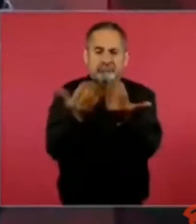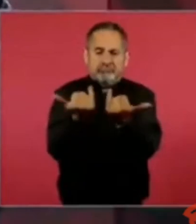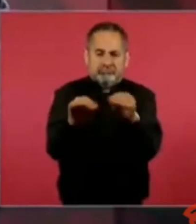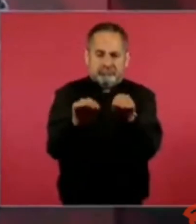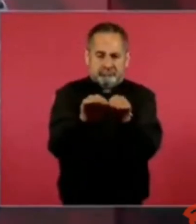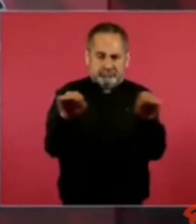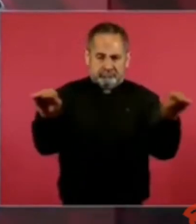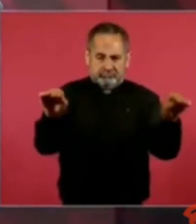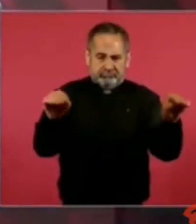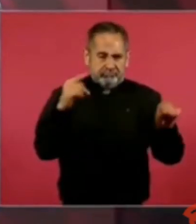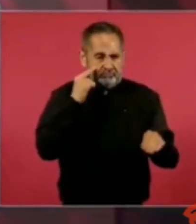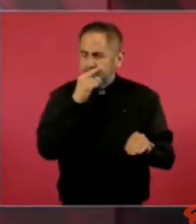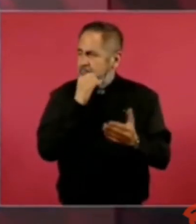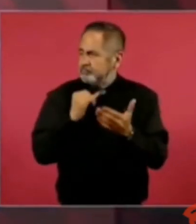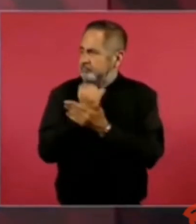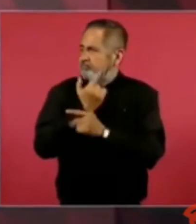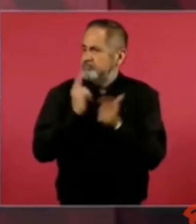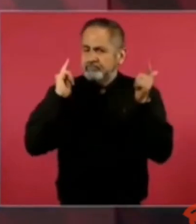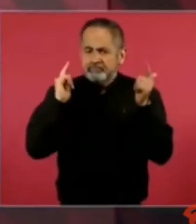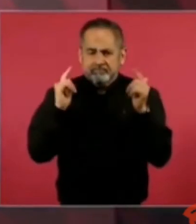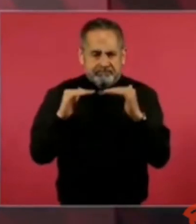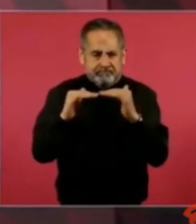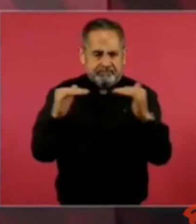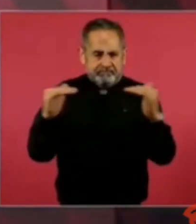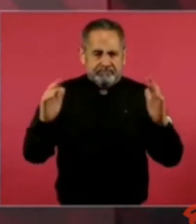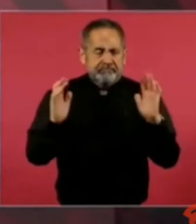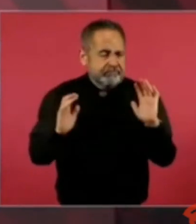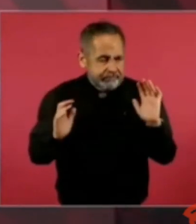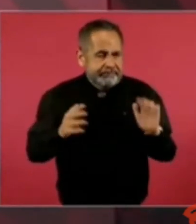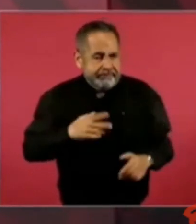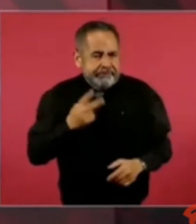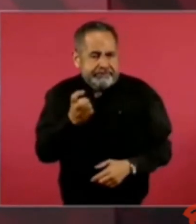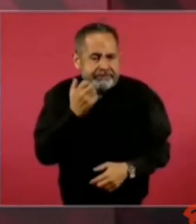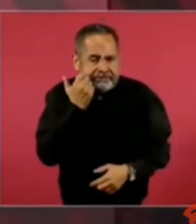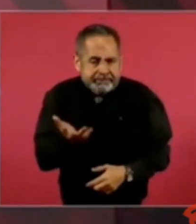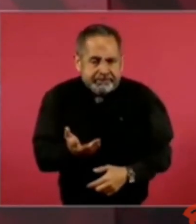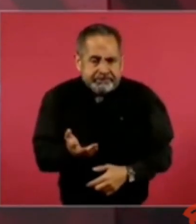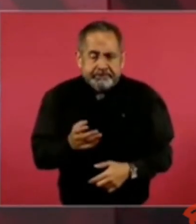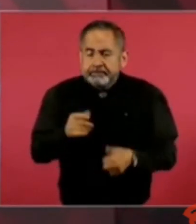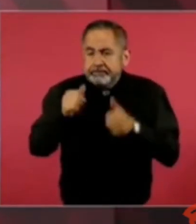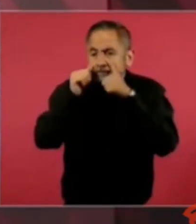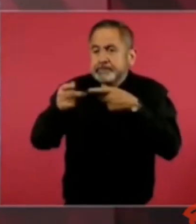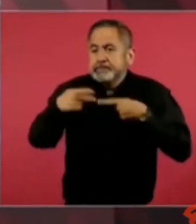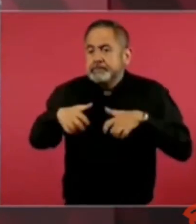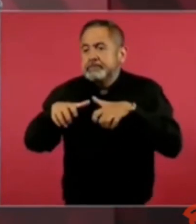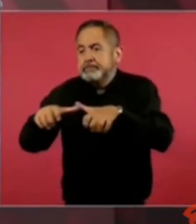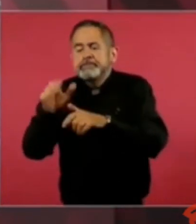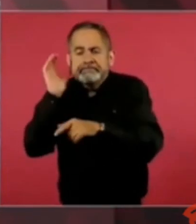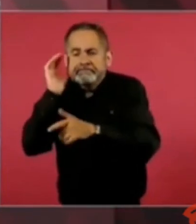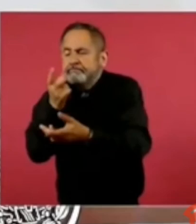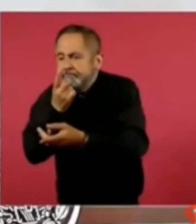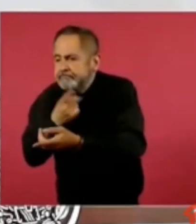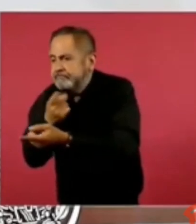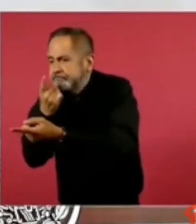nosotros lo que queremos es que se atienda a todos, se escuche a todos,